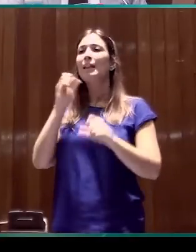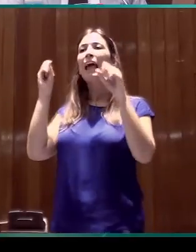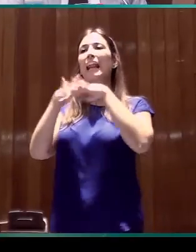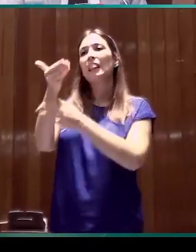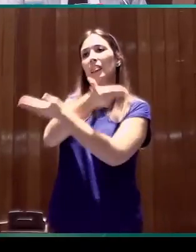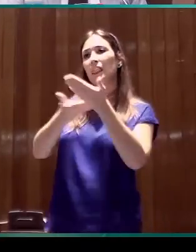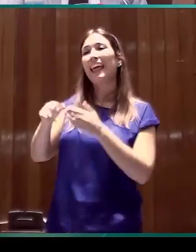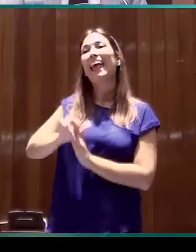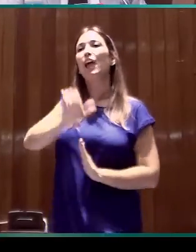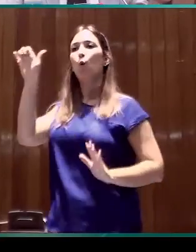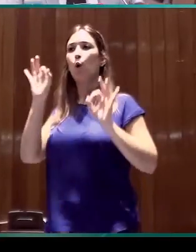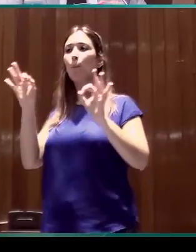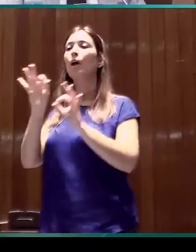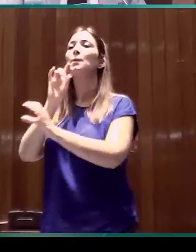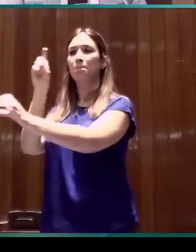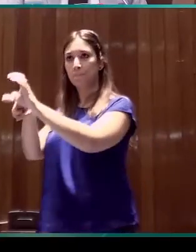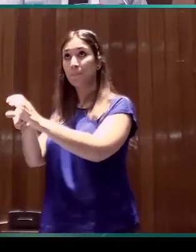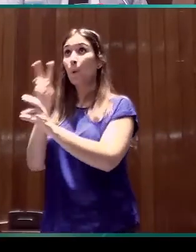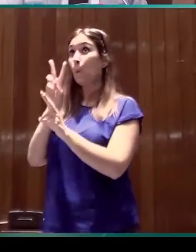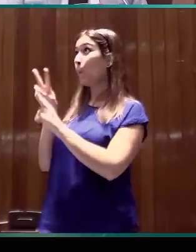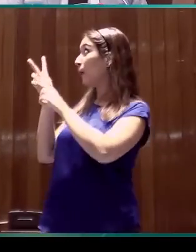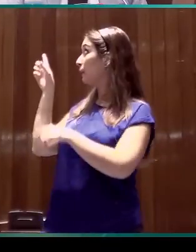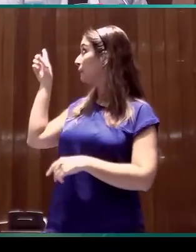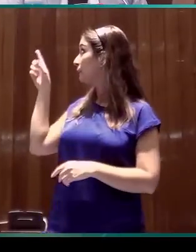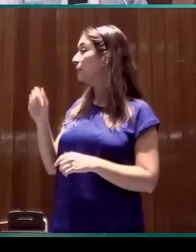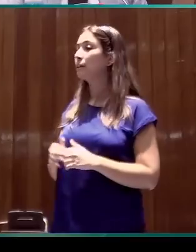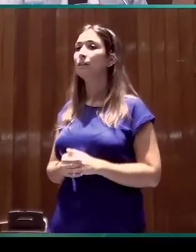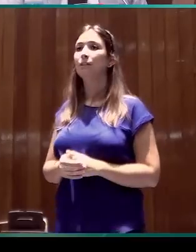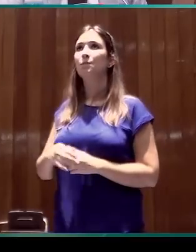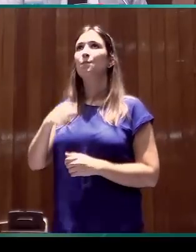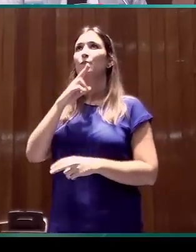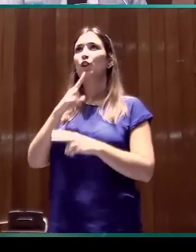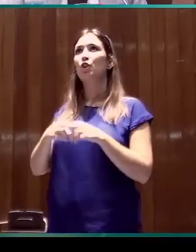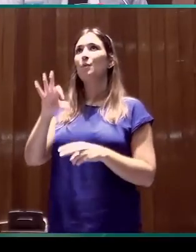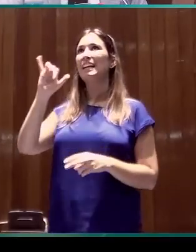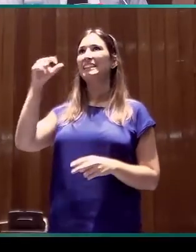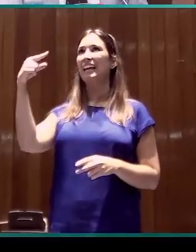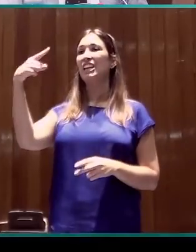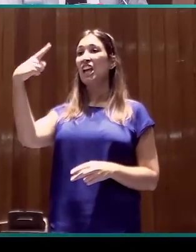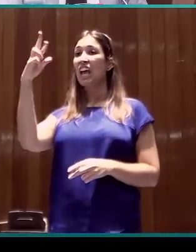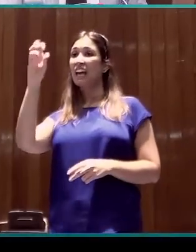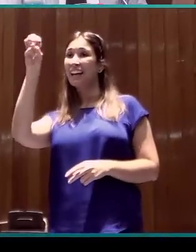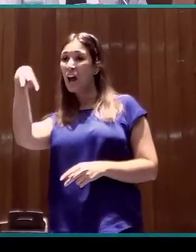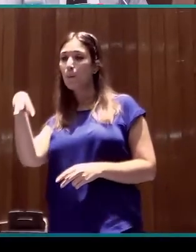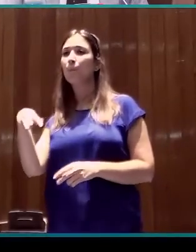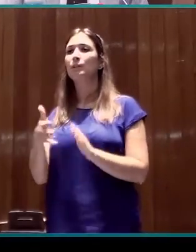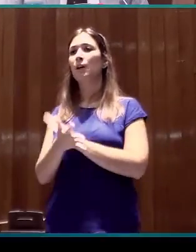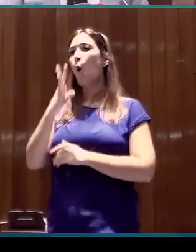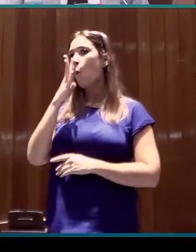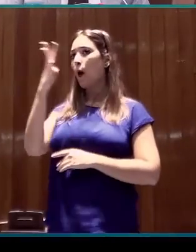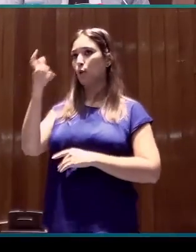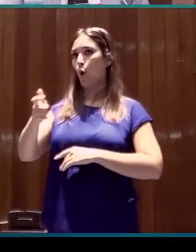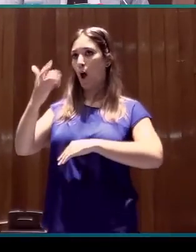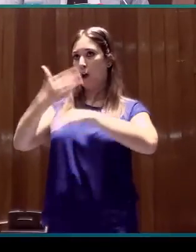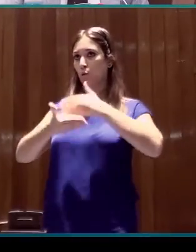europea, la que tienen aquí, una acción COSP que se llama Signgram, de duración de cuatro años, que